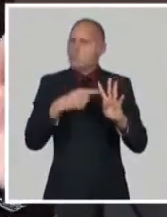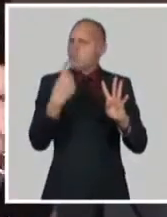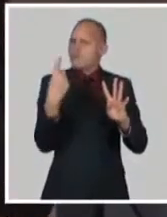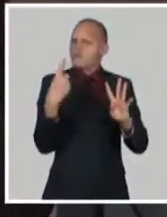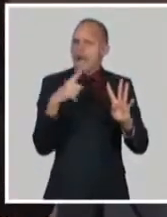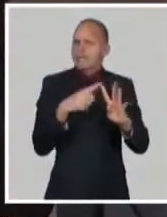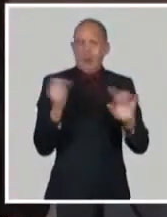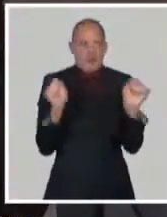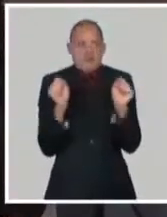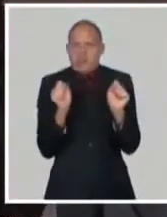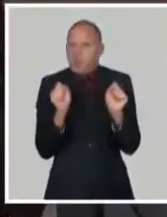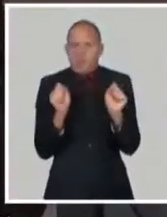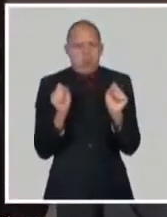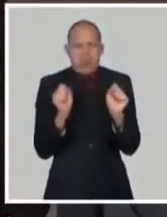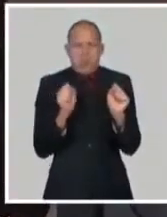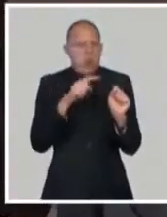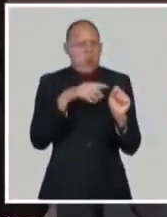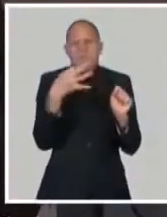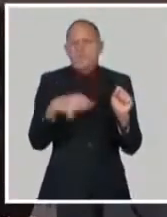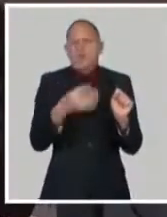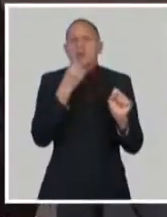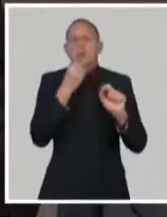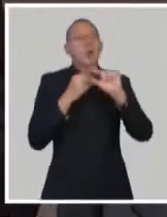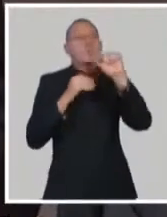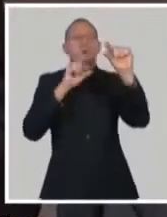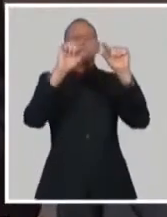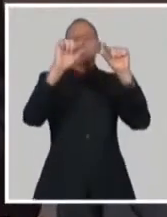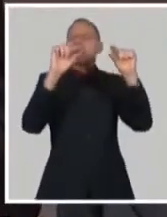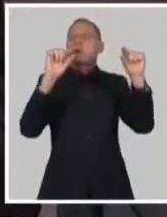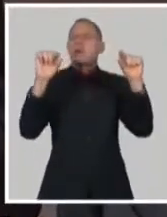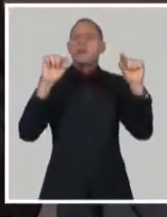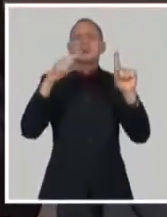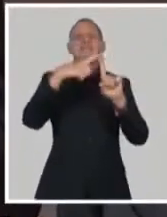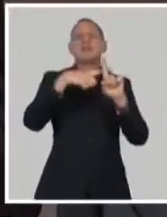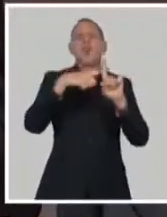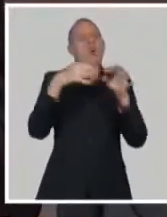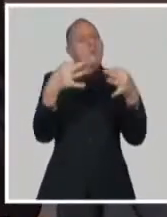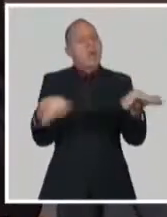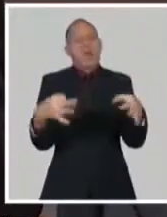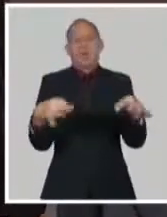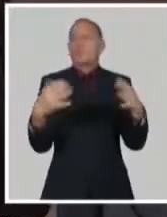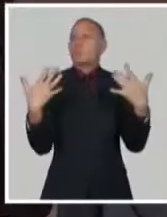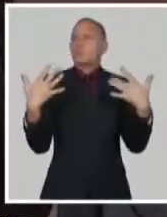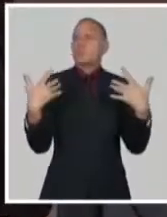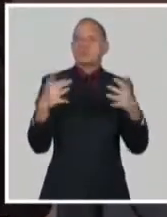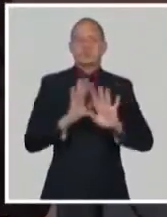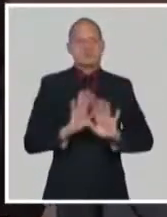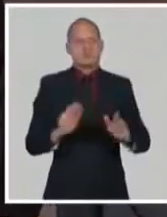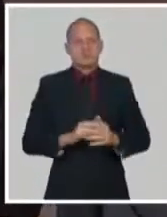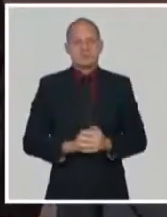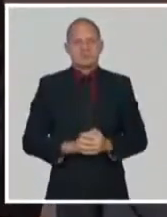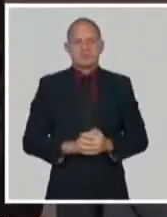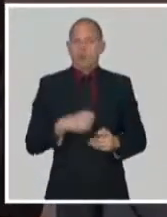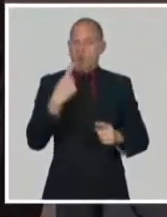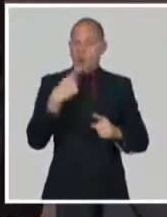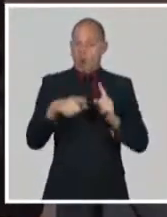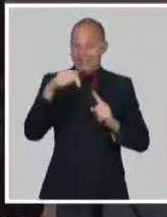frío, temperatura de 2 a 8 grados, que son las típicas en muchas de las vacunas. Nuestra vacuna tiene otra